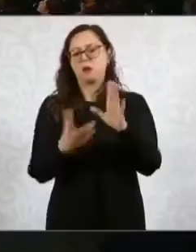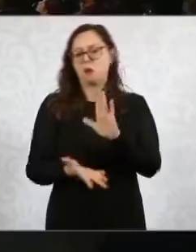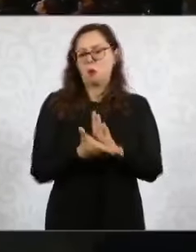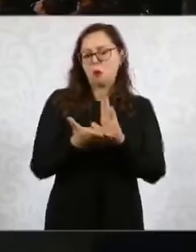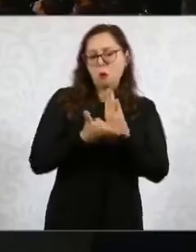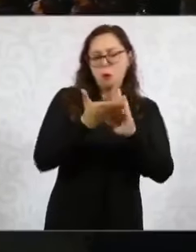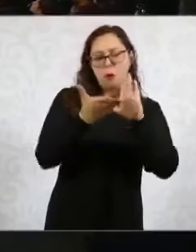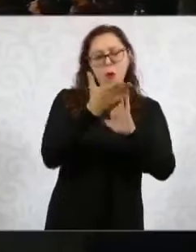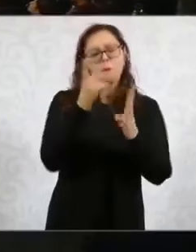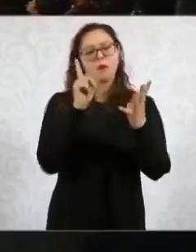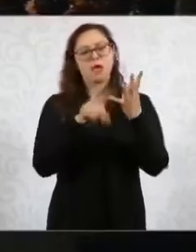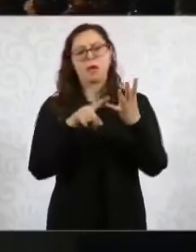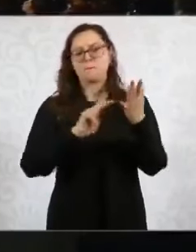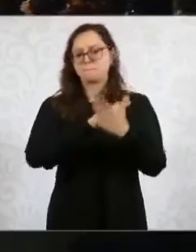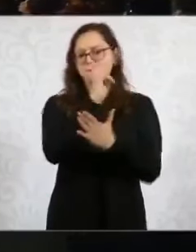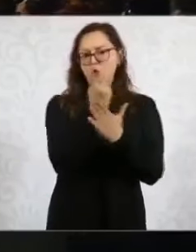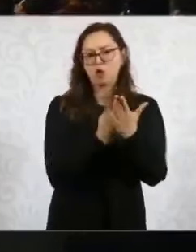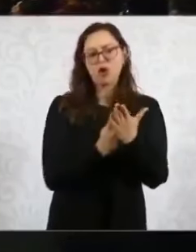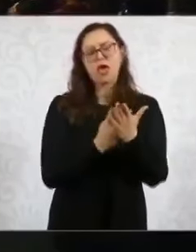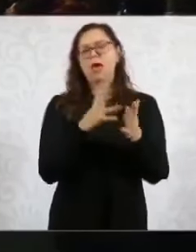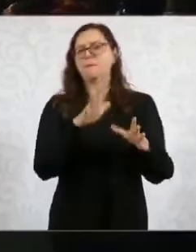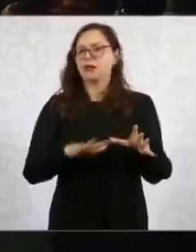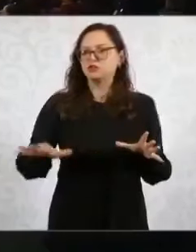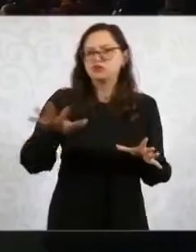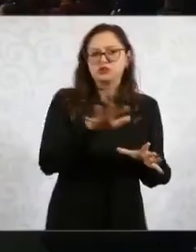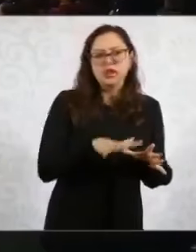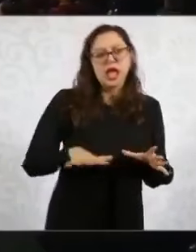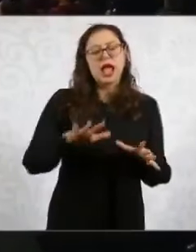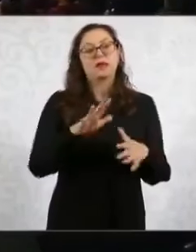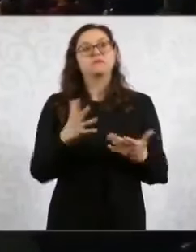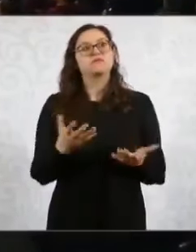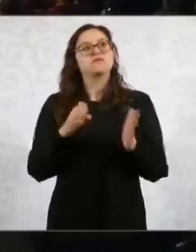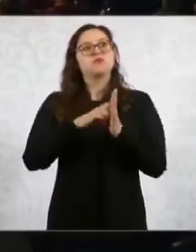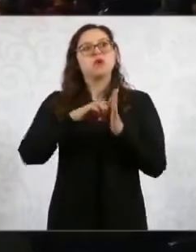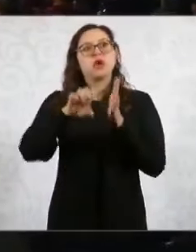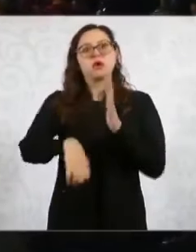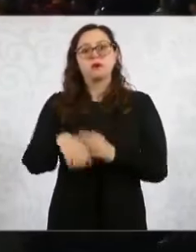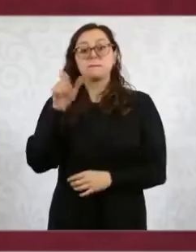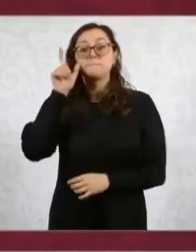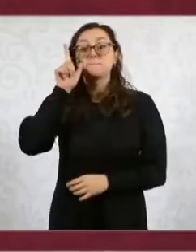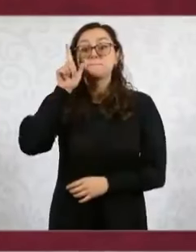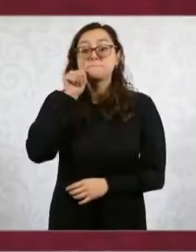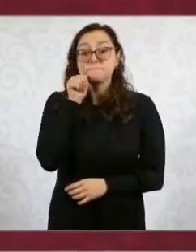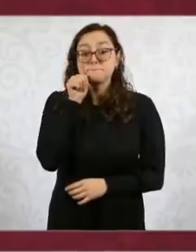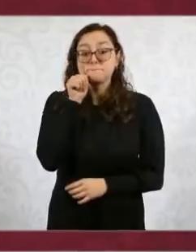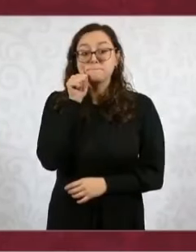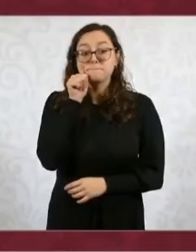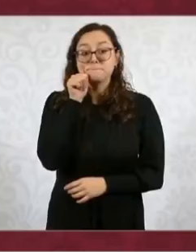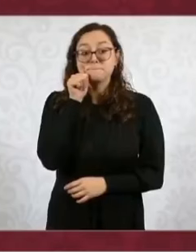programas sociales. El día de mañana, por ejemplo, vamos a tener las